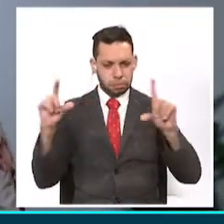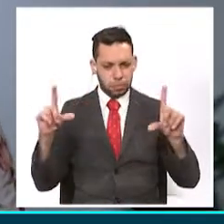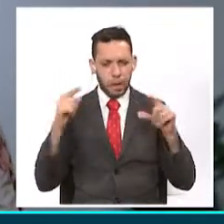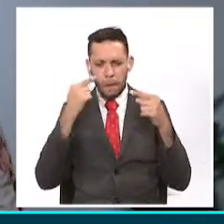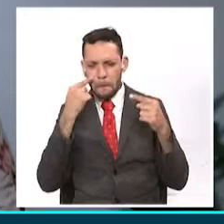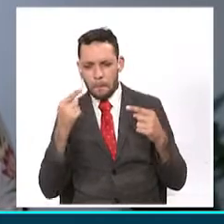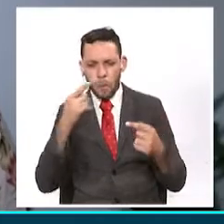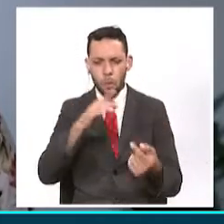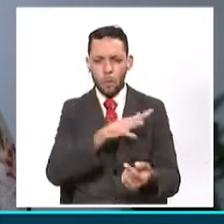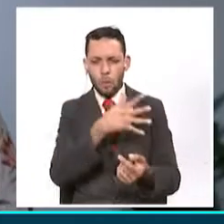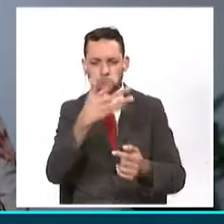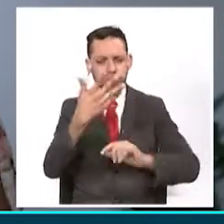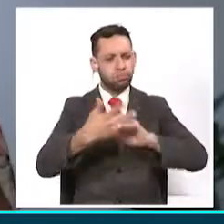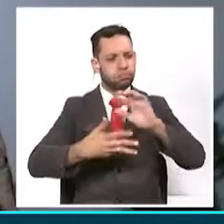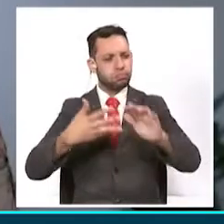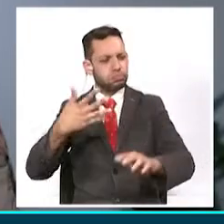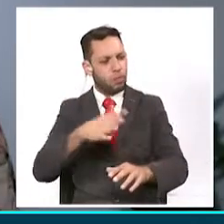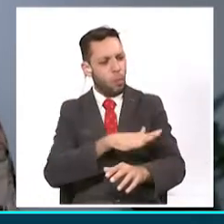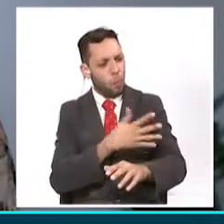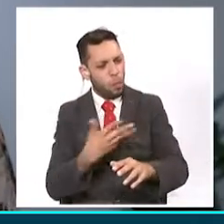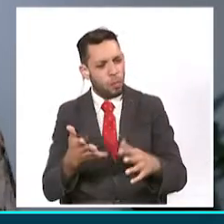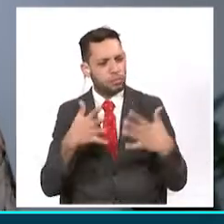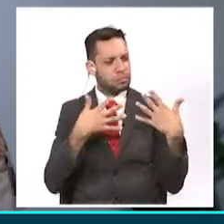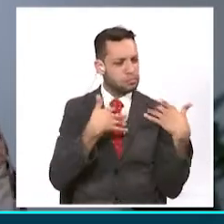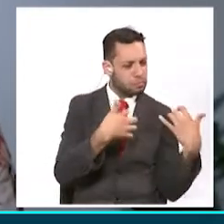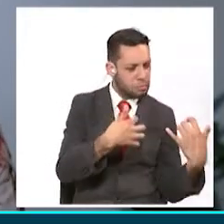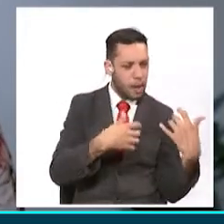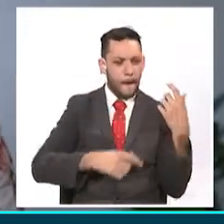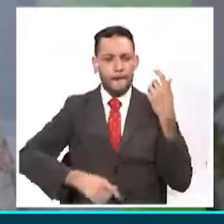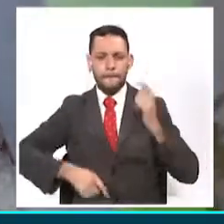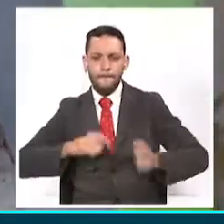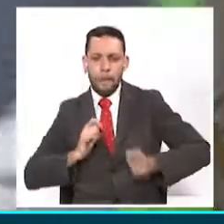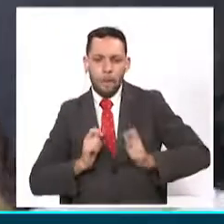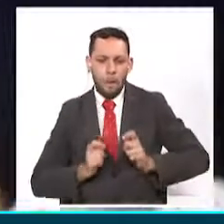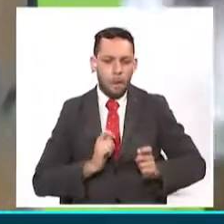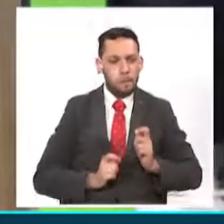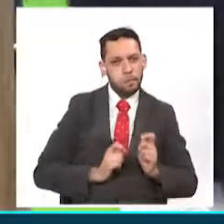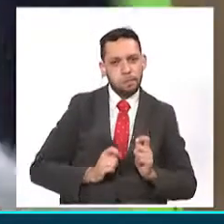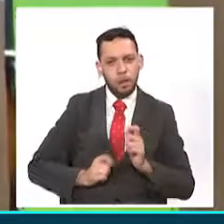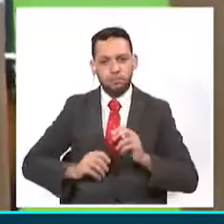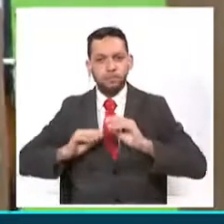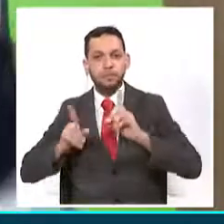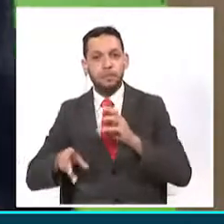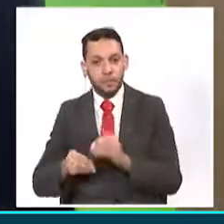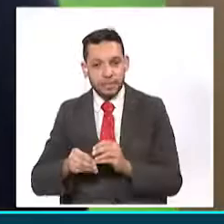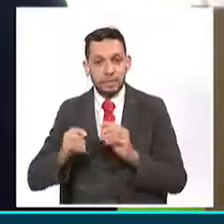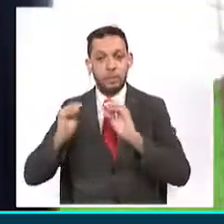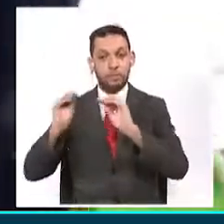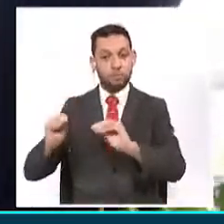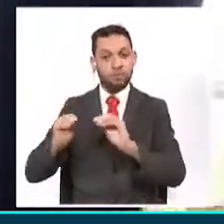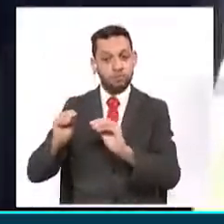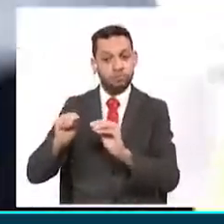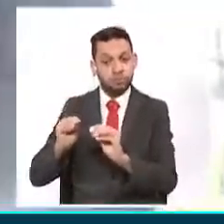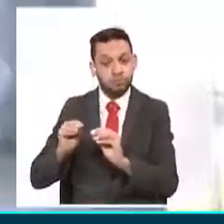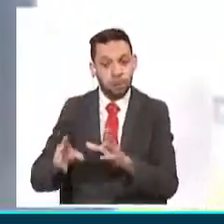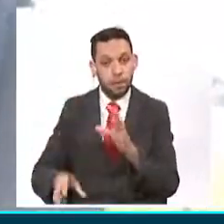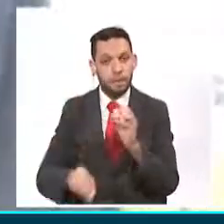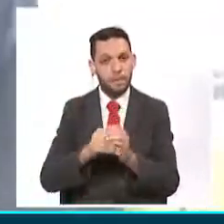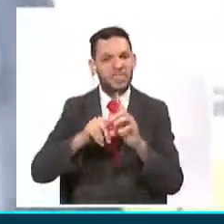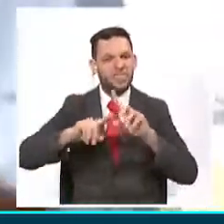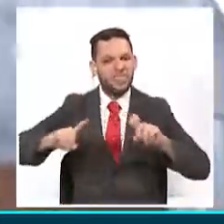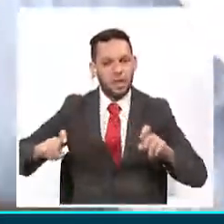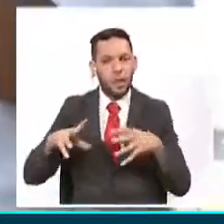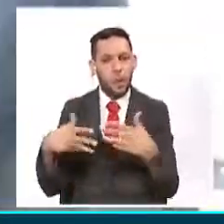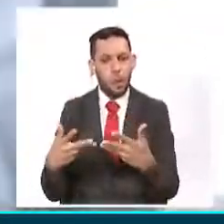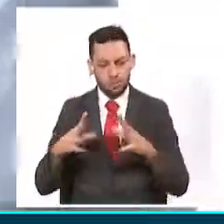tanto musicalmente, conciertos, lo que hacemos con los procesos de formación, incluso la modificación de materiales